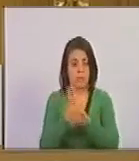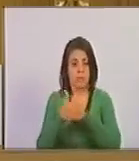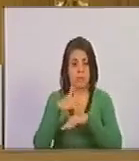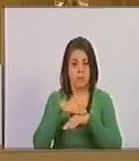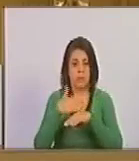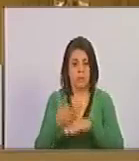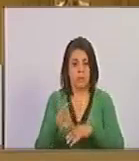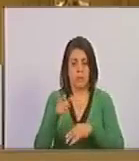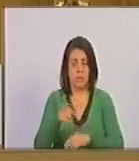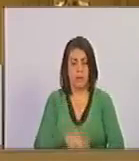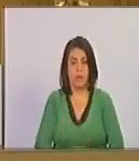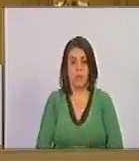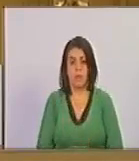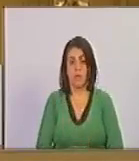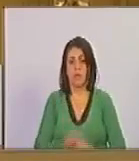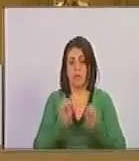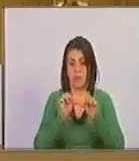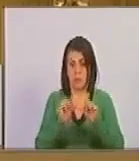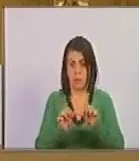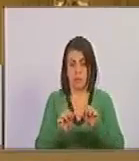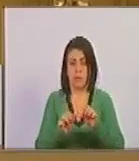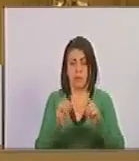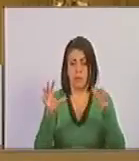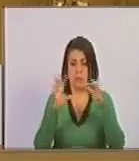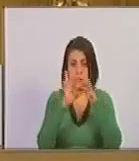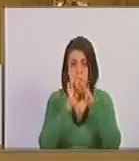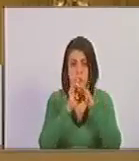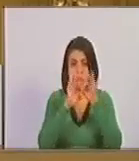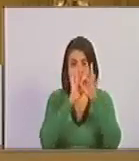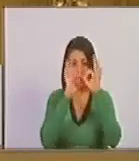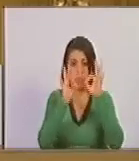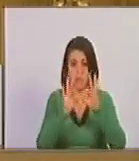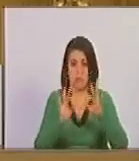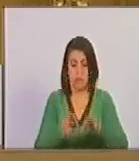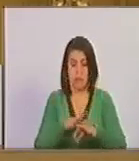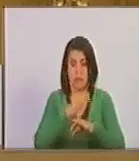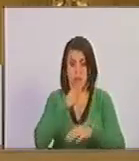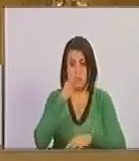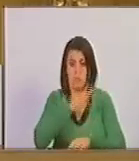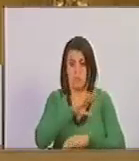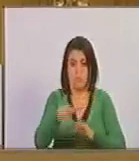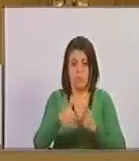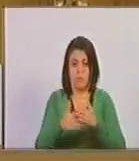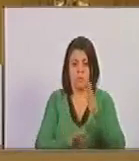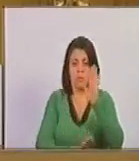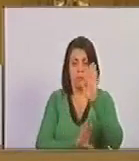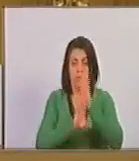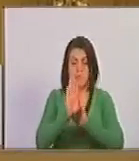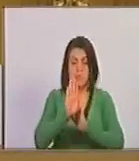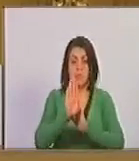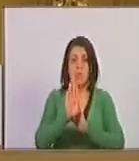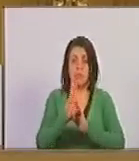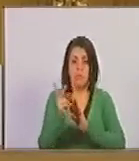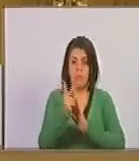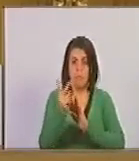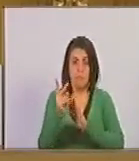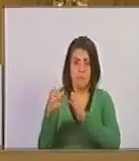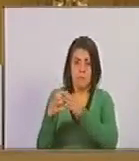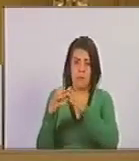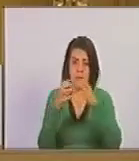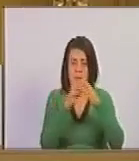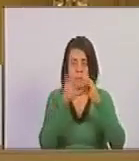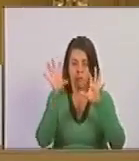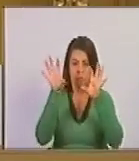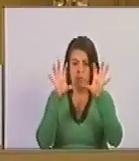de los establecimientos de alianzas estratégicas para garantizar el desarrollo de ambos, de ambas